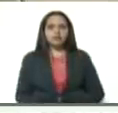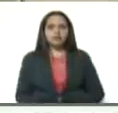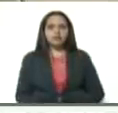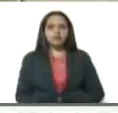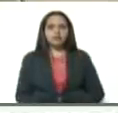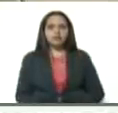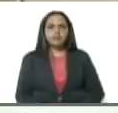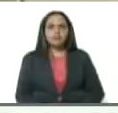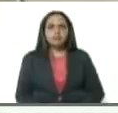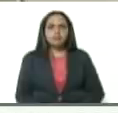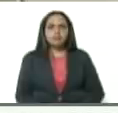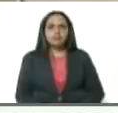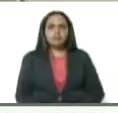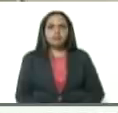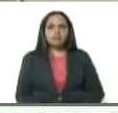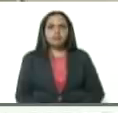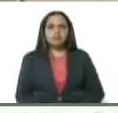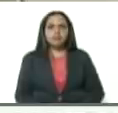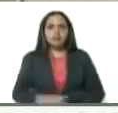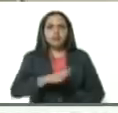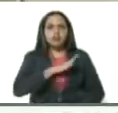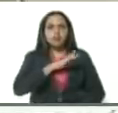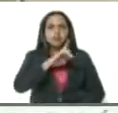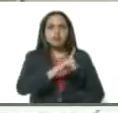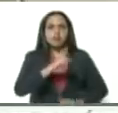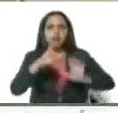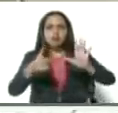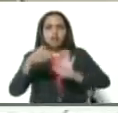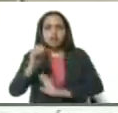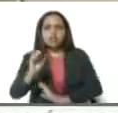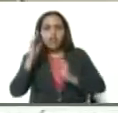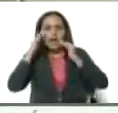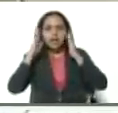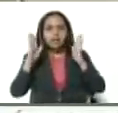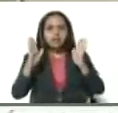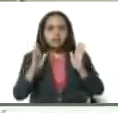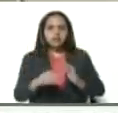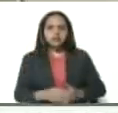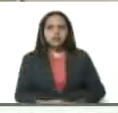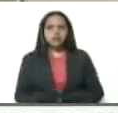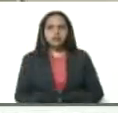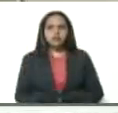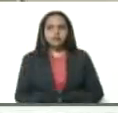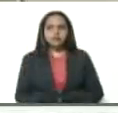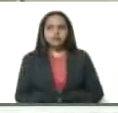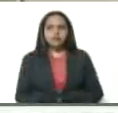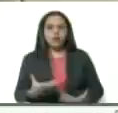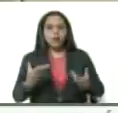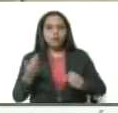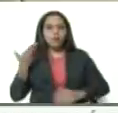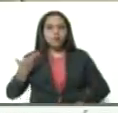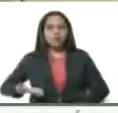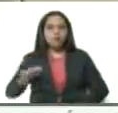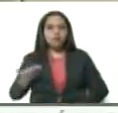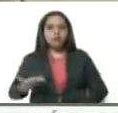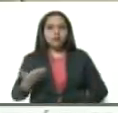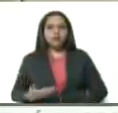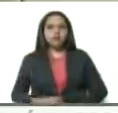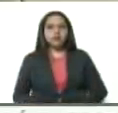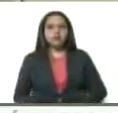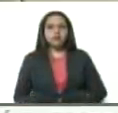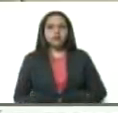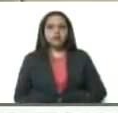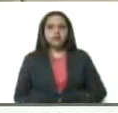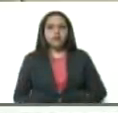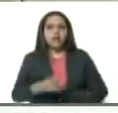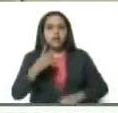Quiere decir, tenemos 160 casos, atención pues, esto es muy importante, esto hay